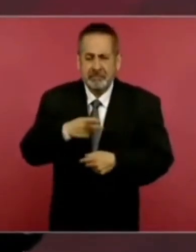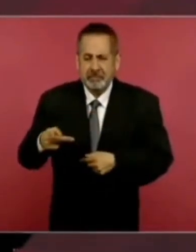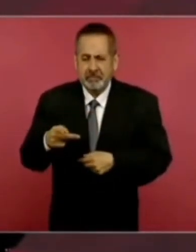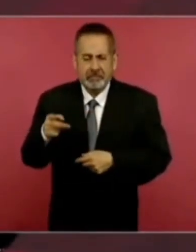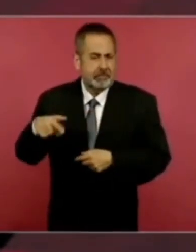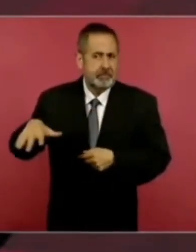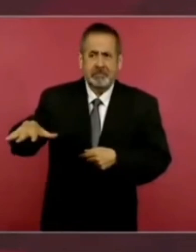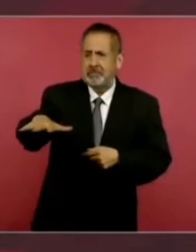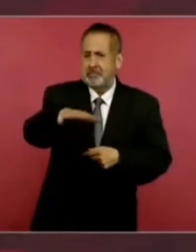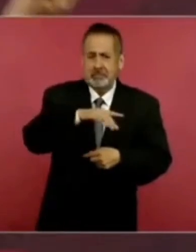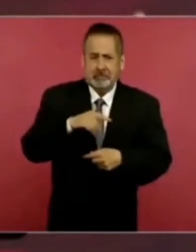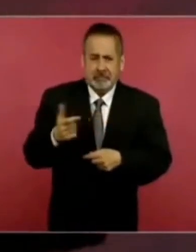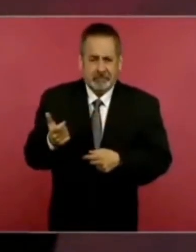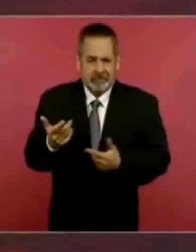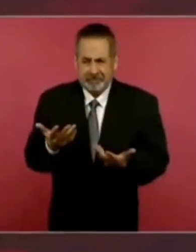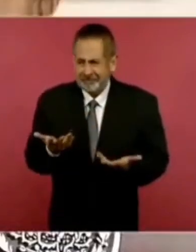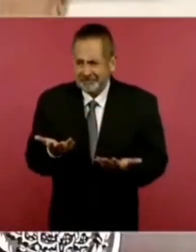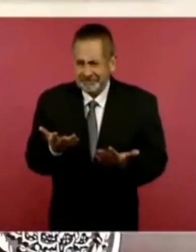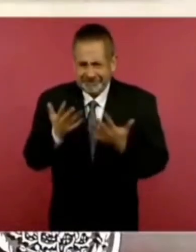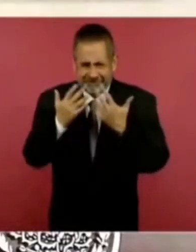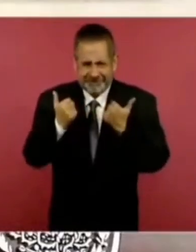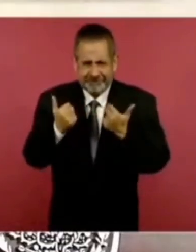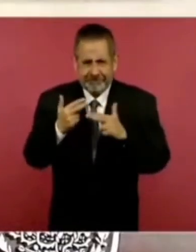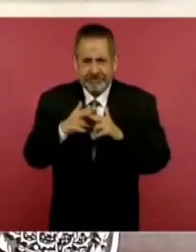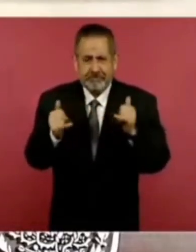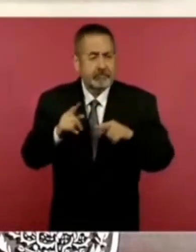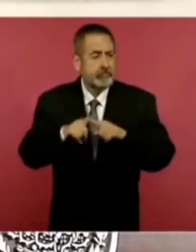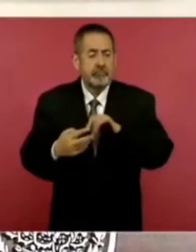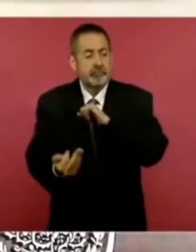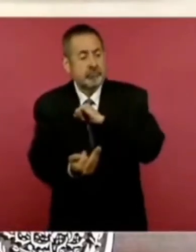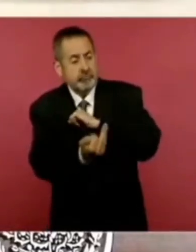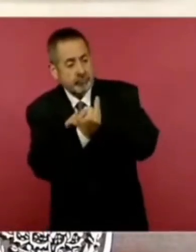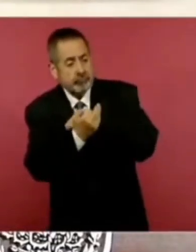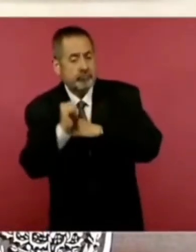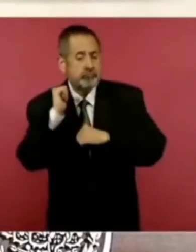ni siquiera defensor de oficio?